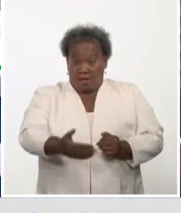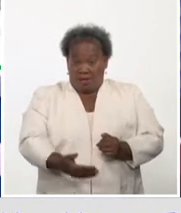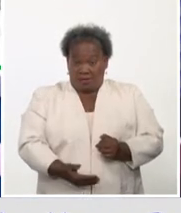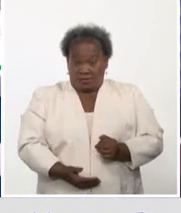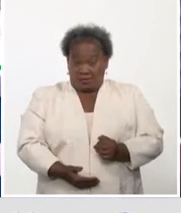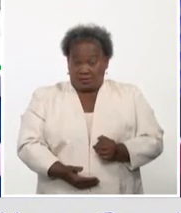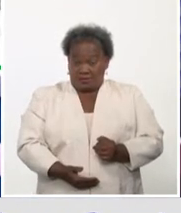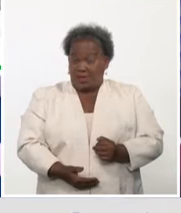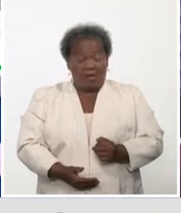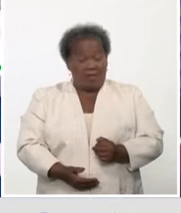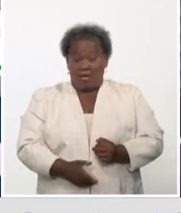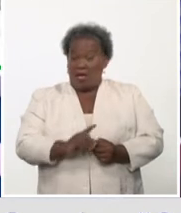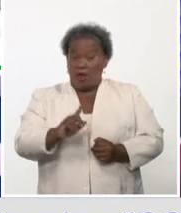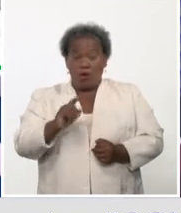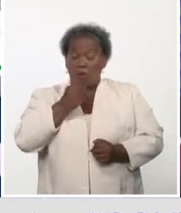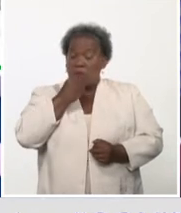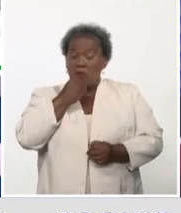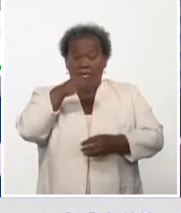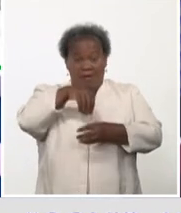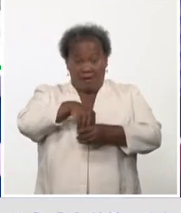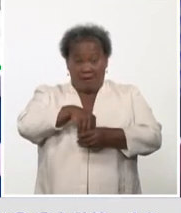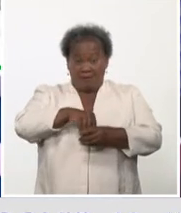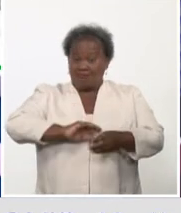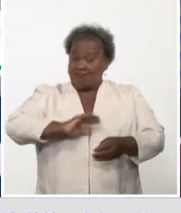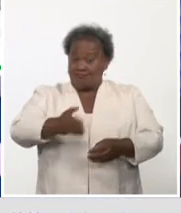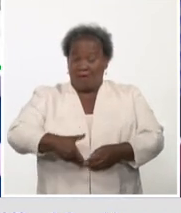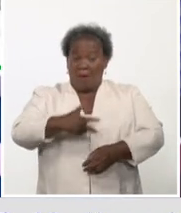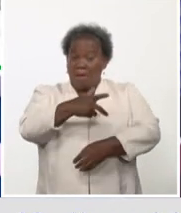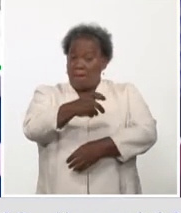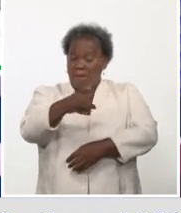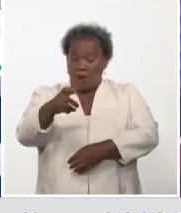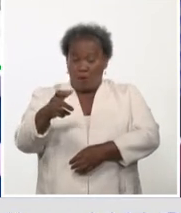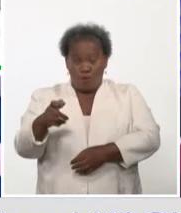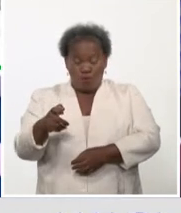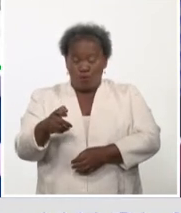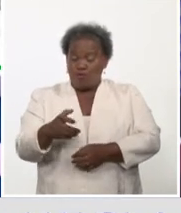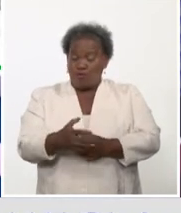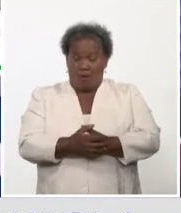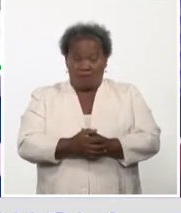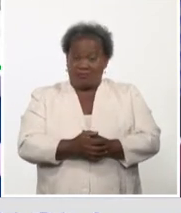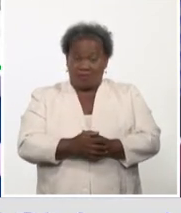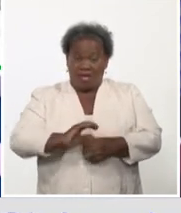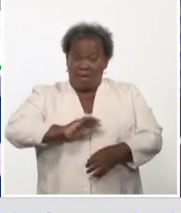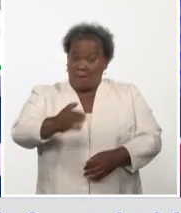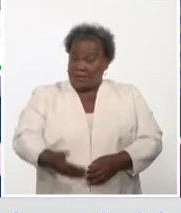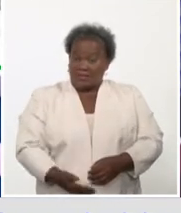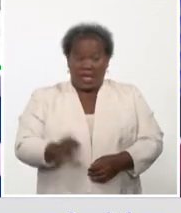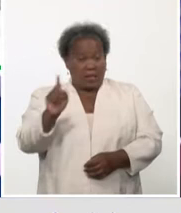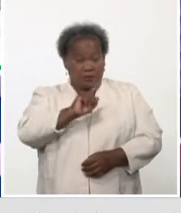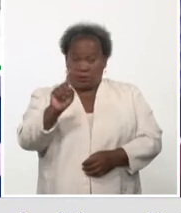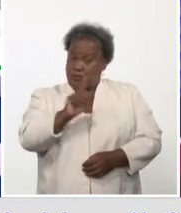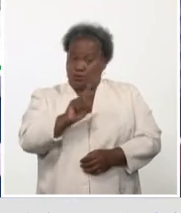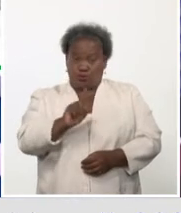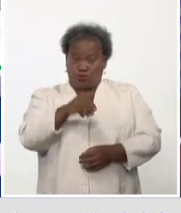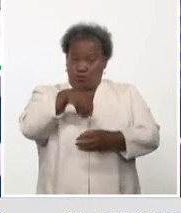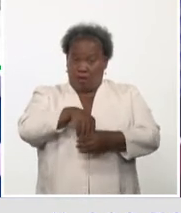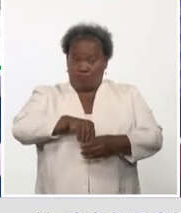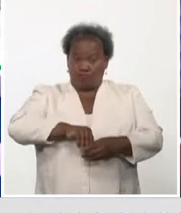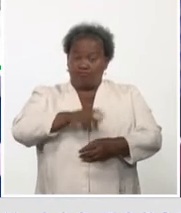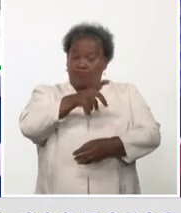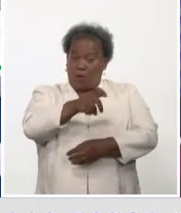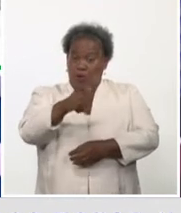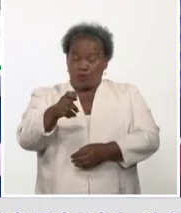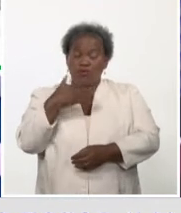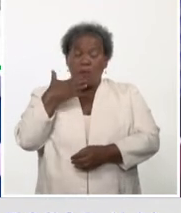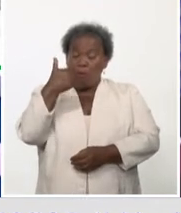pueden participar por su condición, de los ensayos clínicos, los estudios de intervención y la intervención sanitaria, es justo también